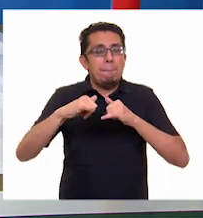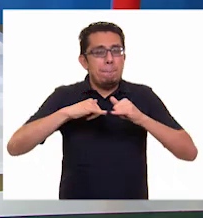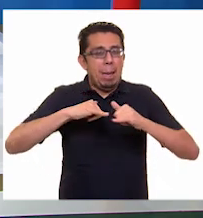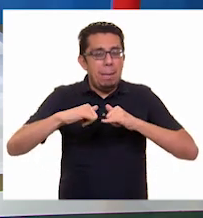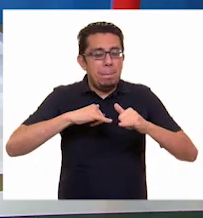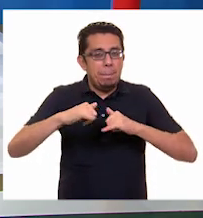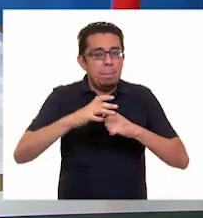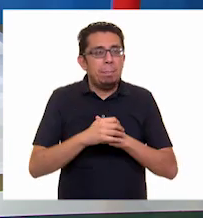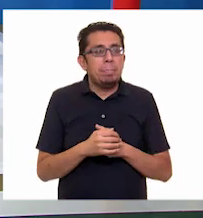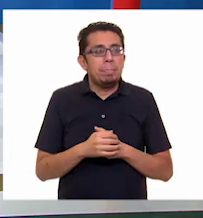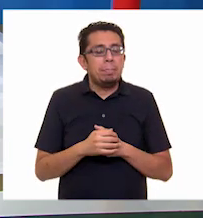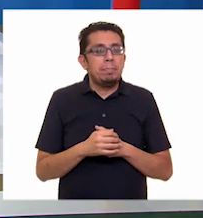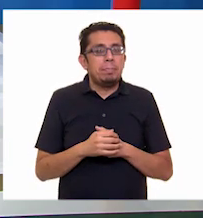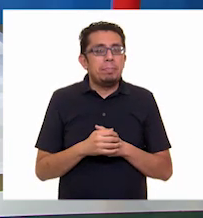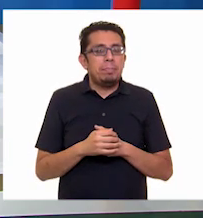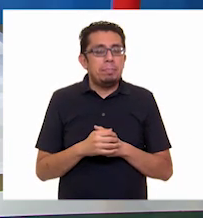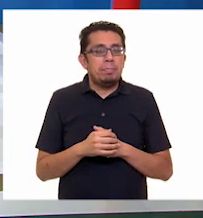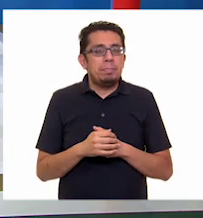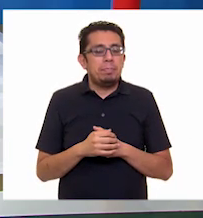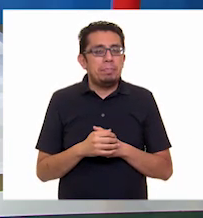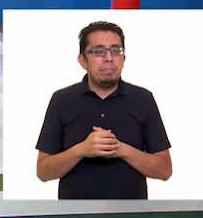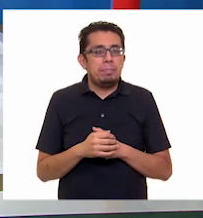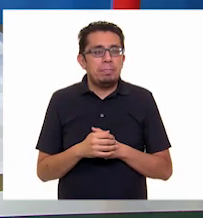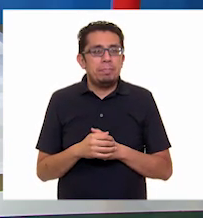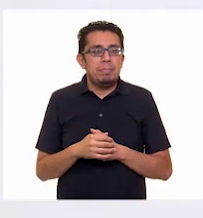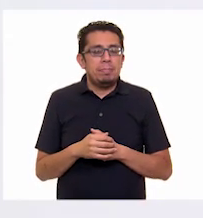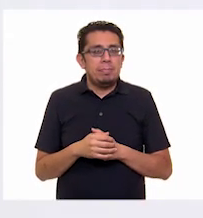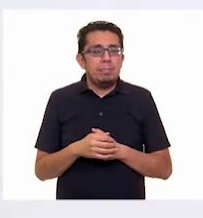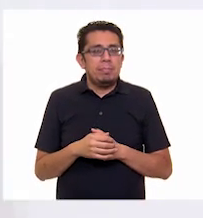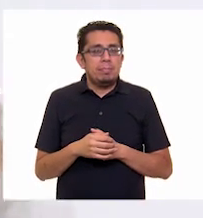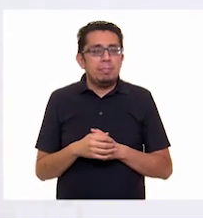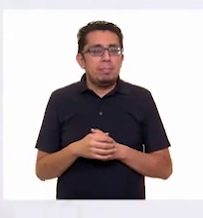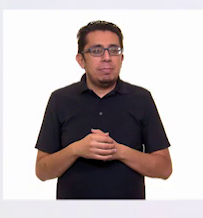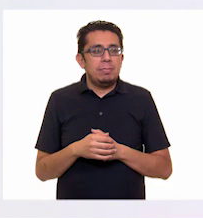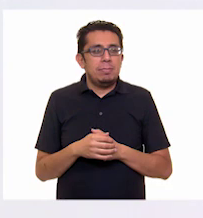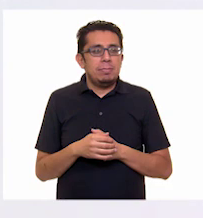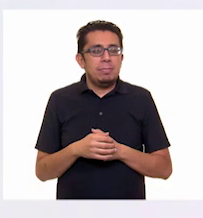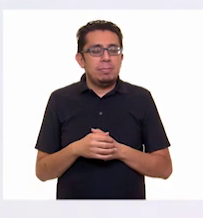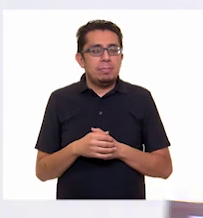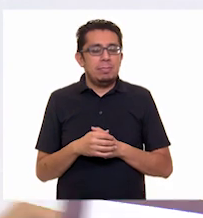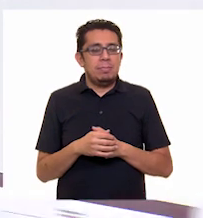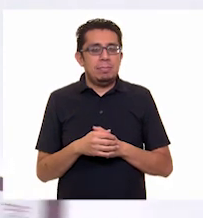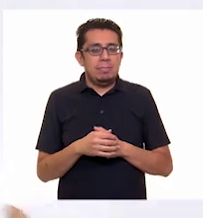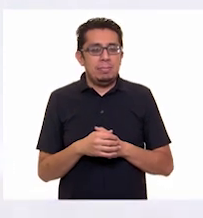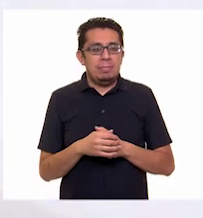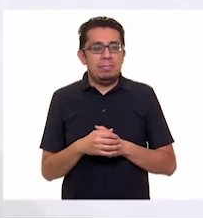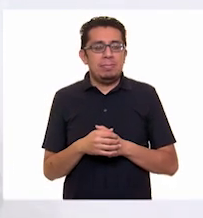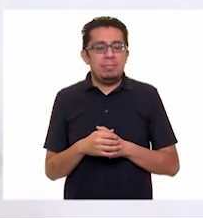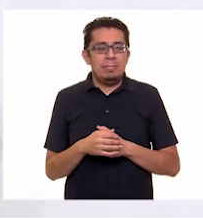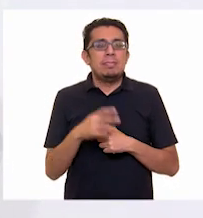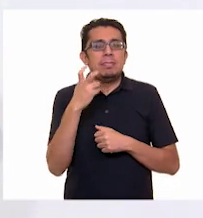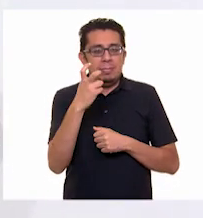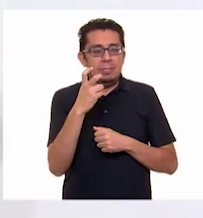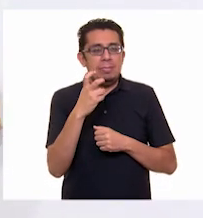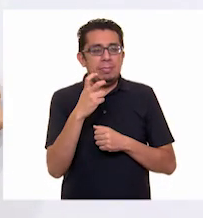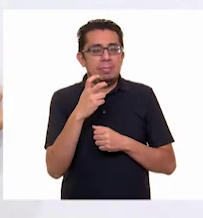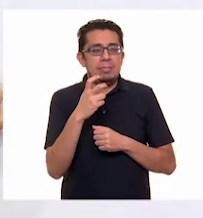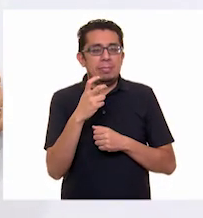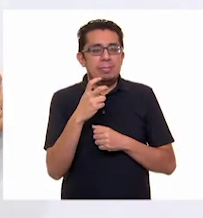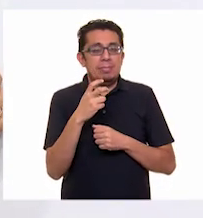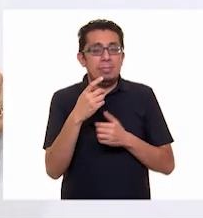donde dice antes. Muy bien, croquis de mi casa. Y vamos a colocar el croquis que hiciste.